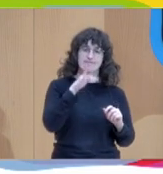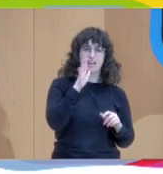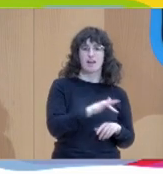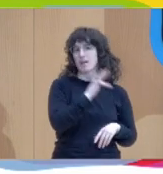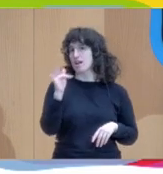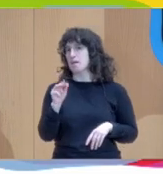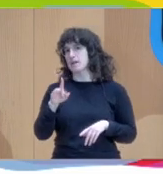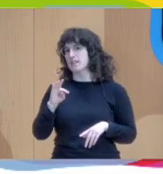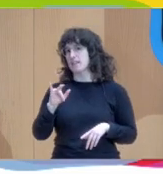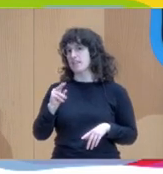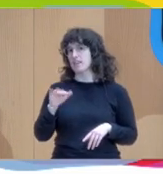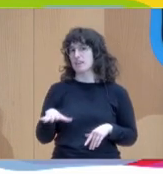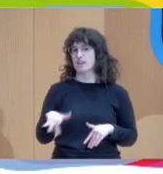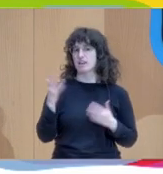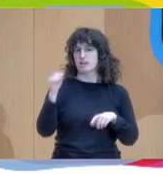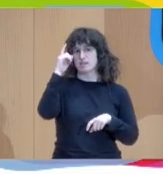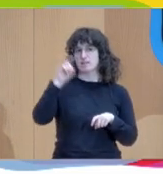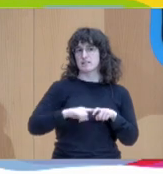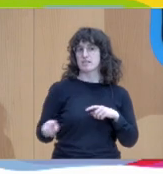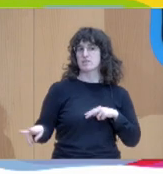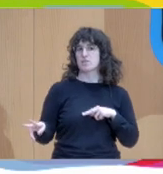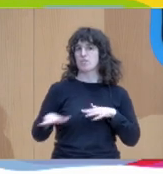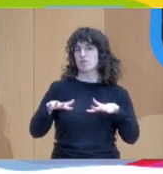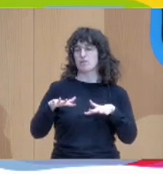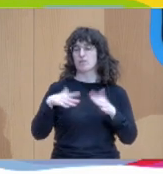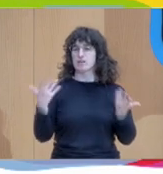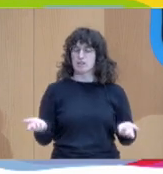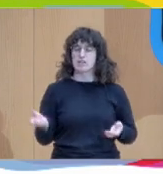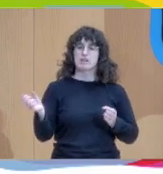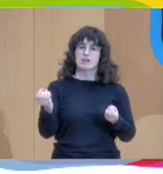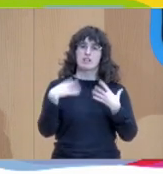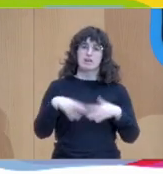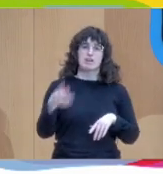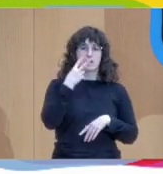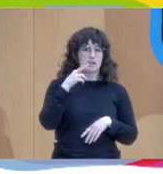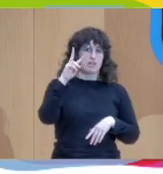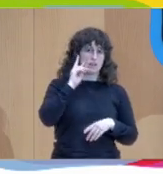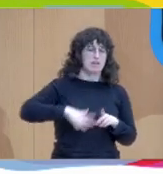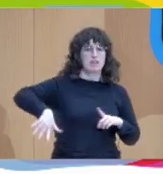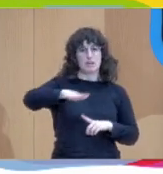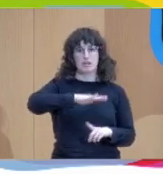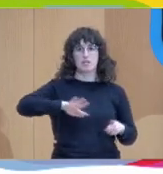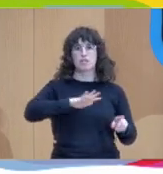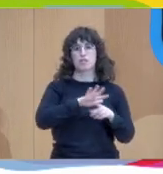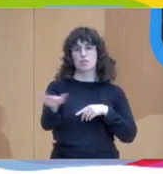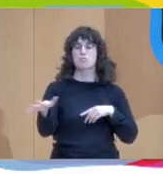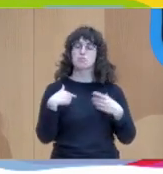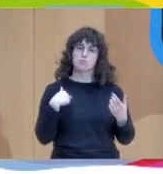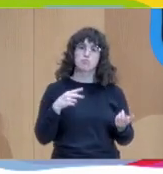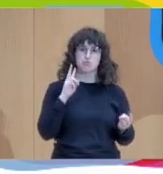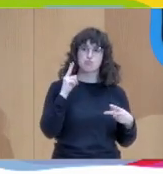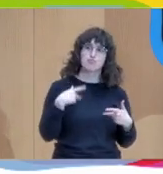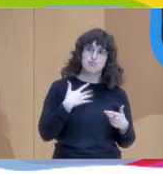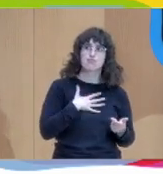Cuéntanos experiencia, impacto y entorno. Pues yo estoy muy agradecida de